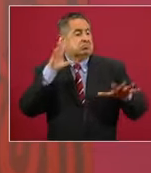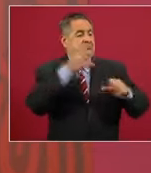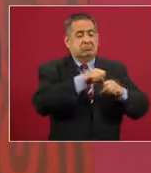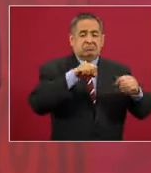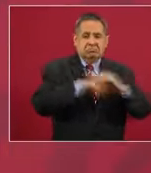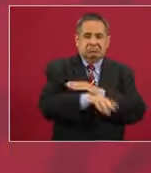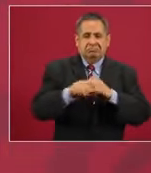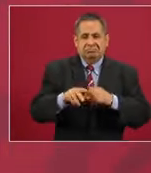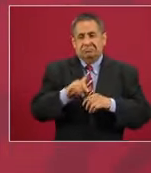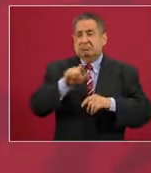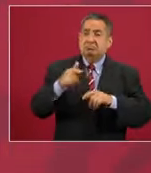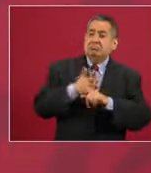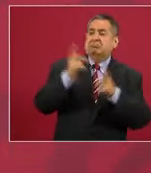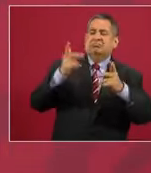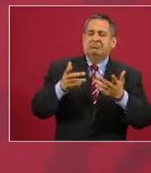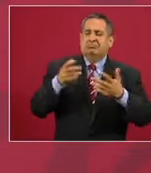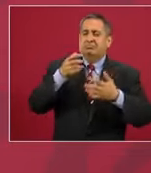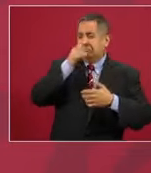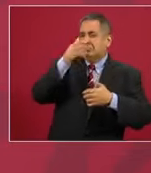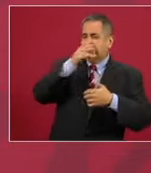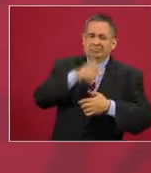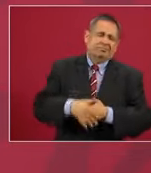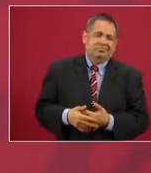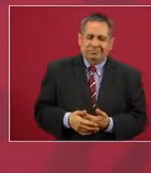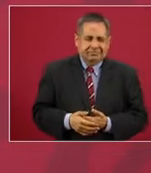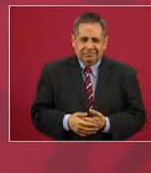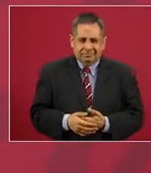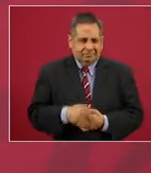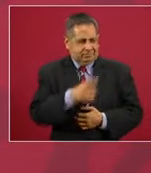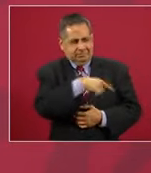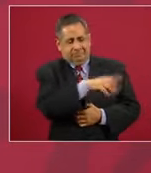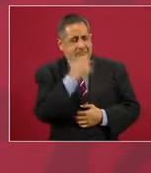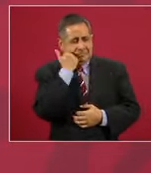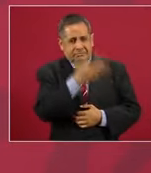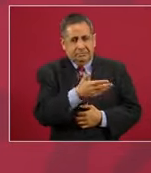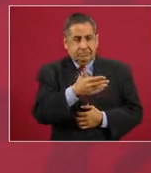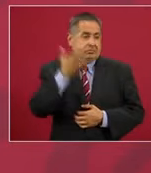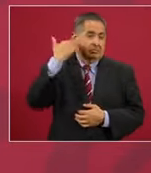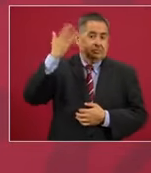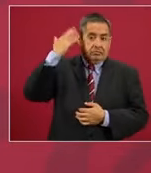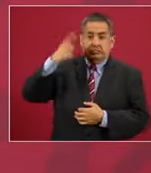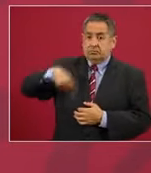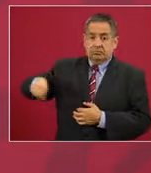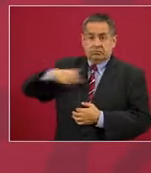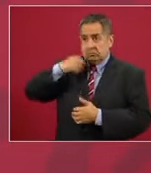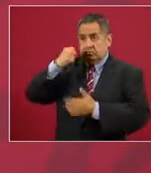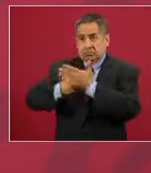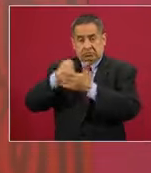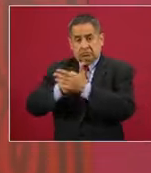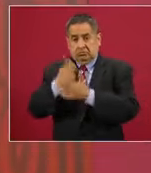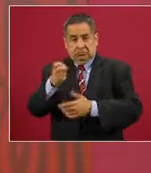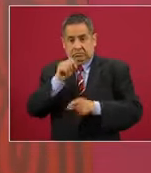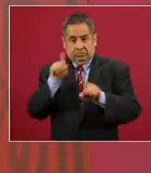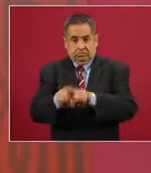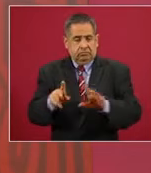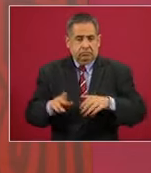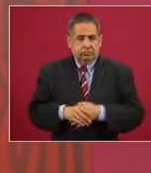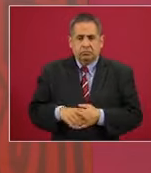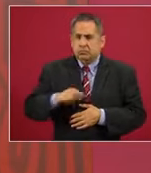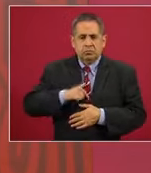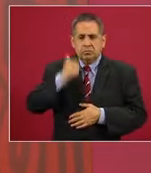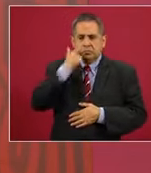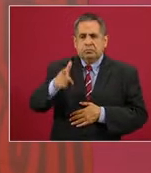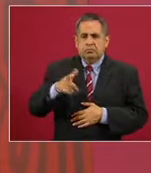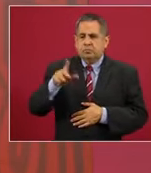libertad. No, si eso es lo que nosotros demandábamos antes. Nosotros no queremos